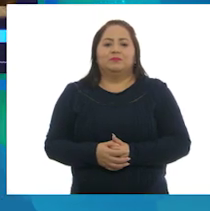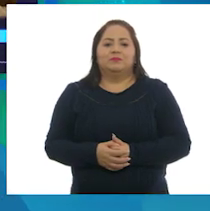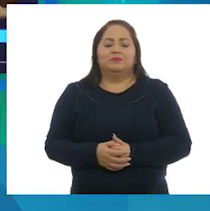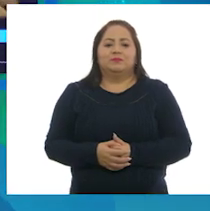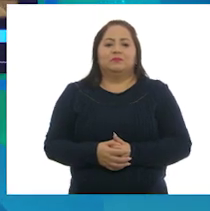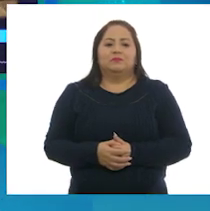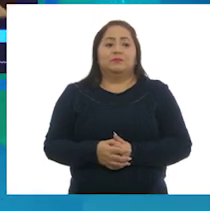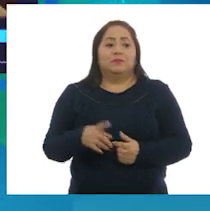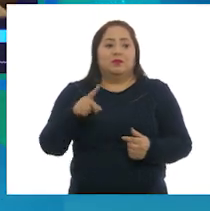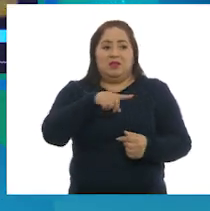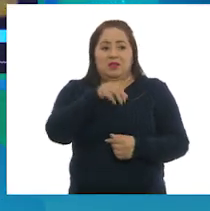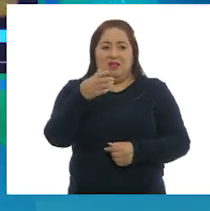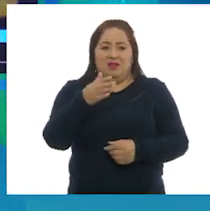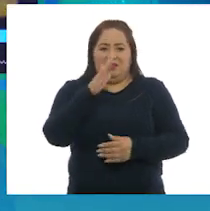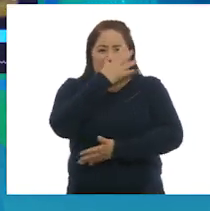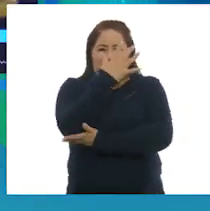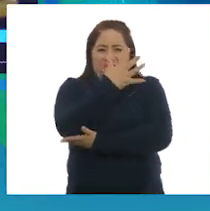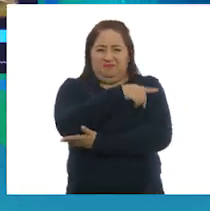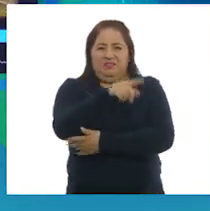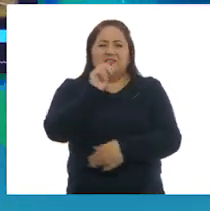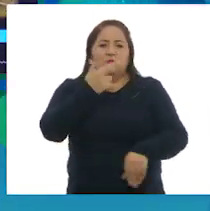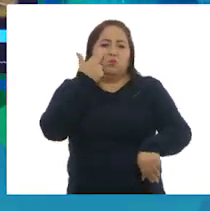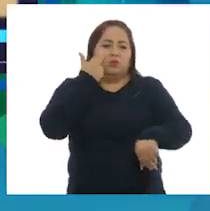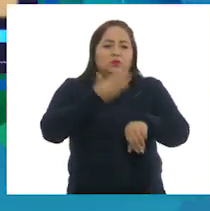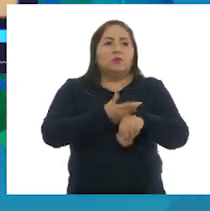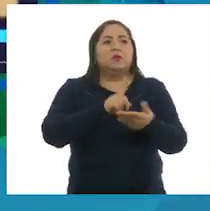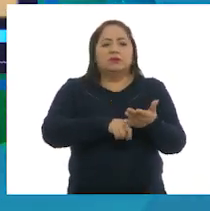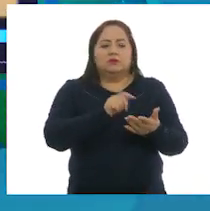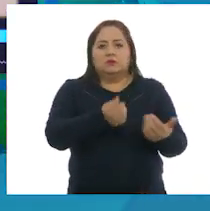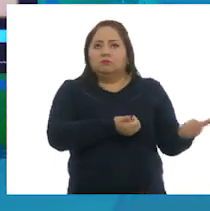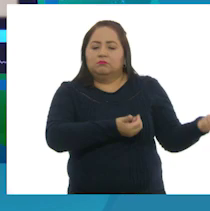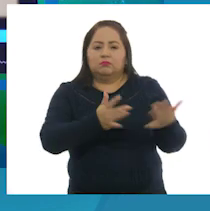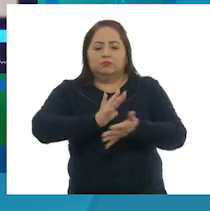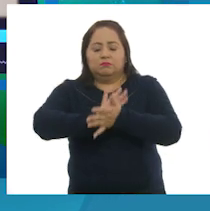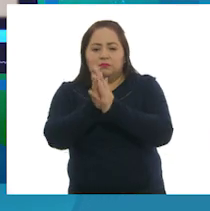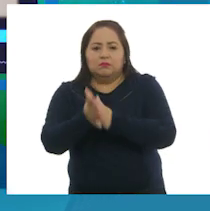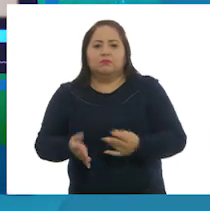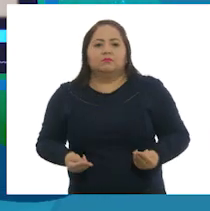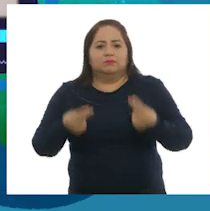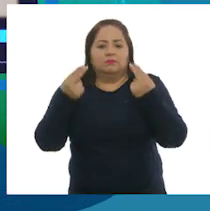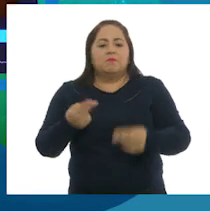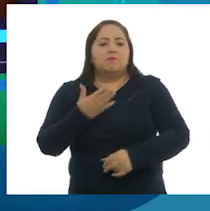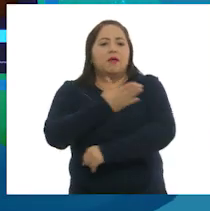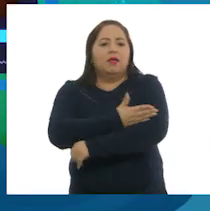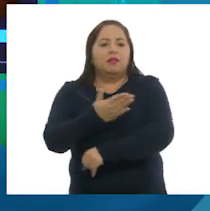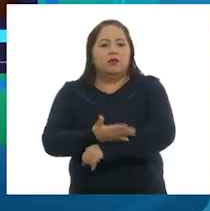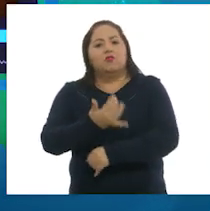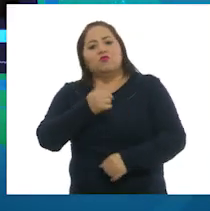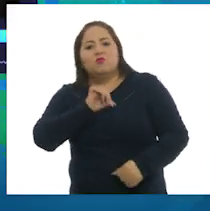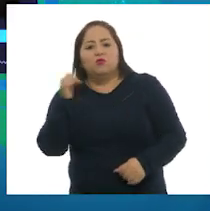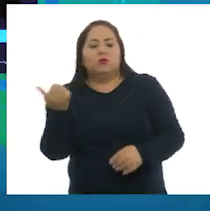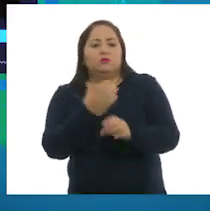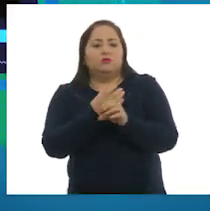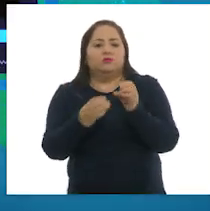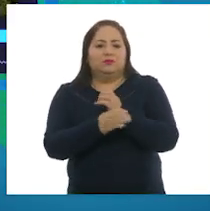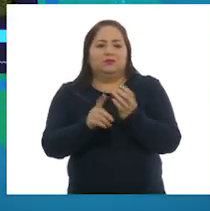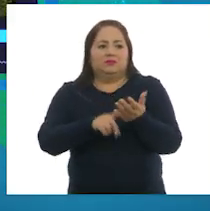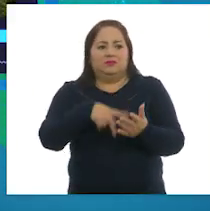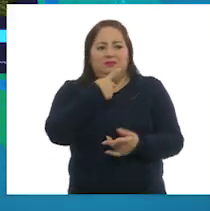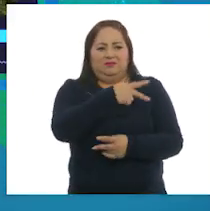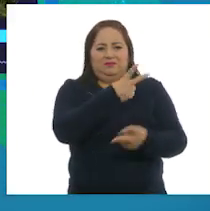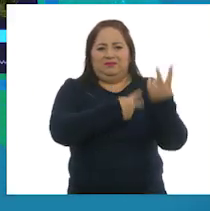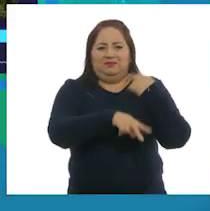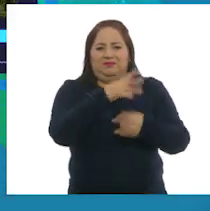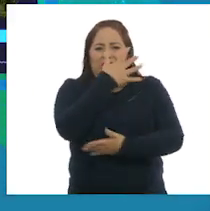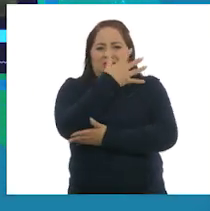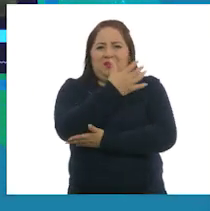La actividad forestal es la responsable de extraer, transformar y comercializar maderas y otros productos forestales que